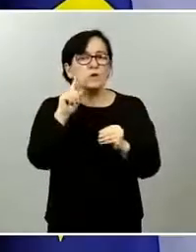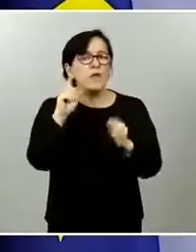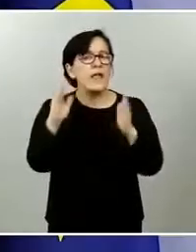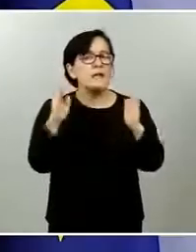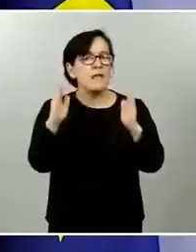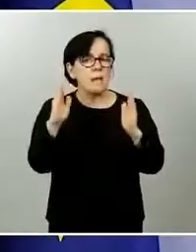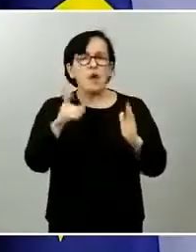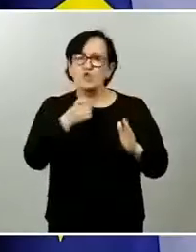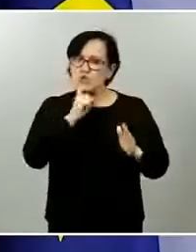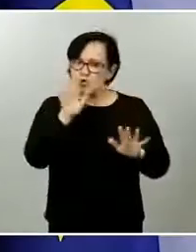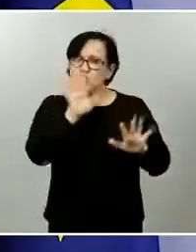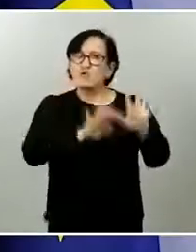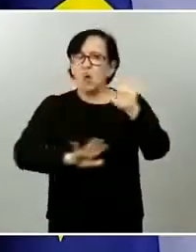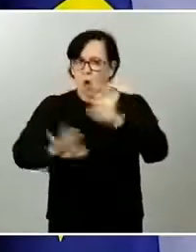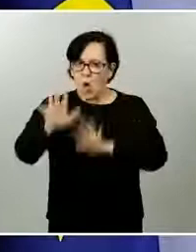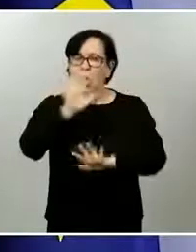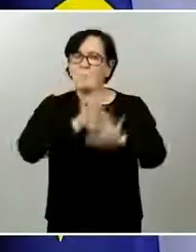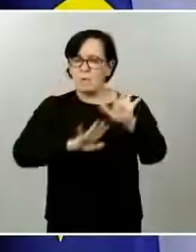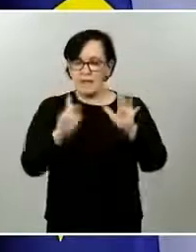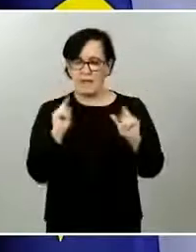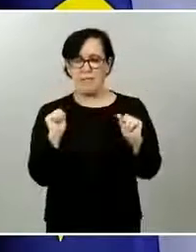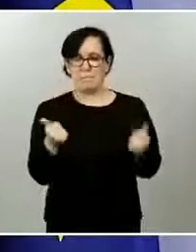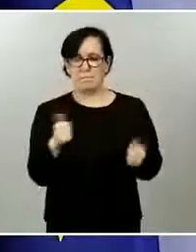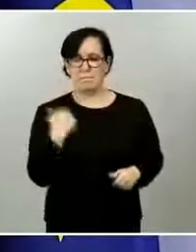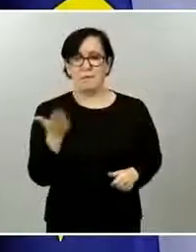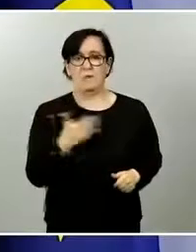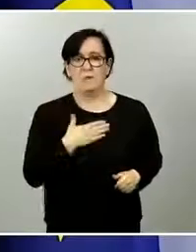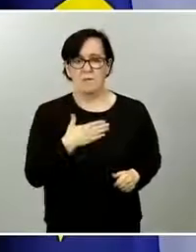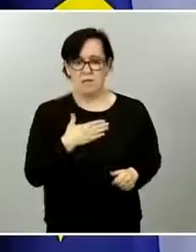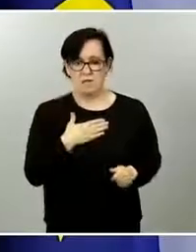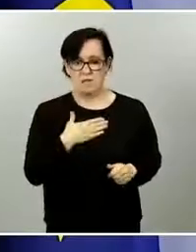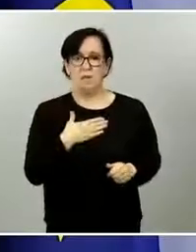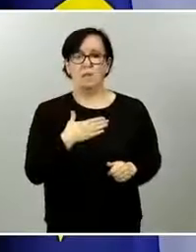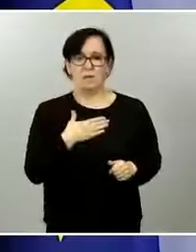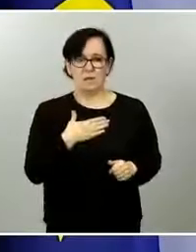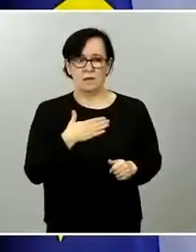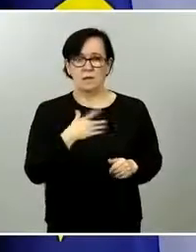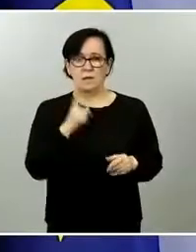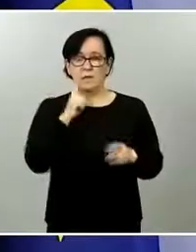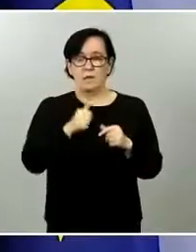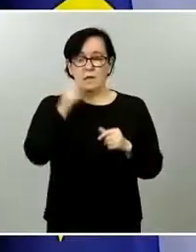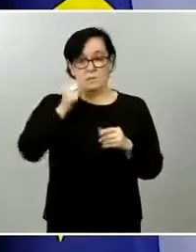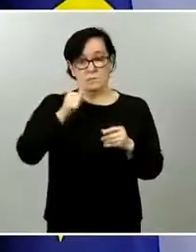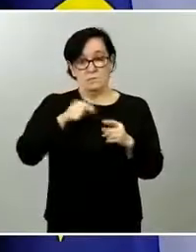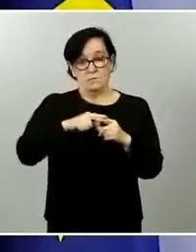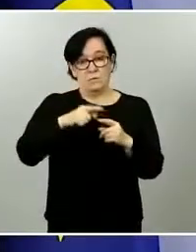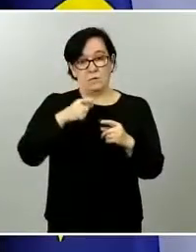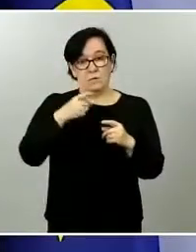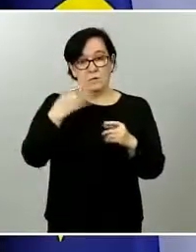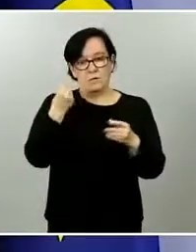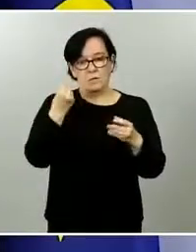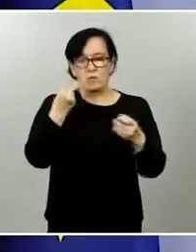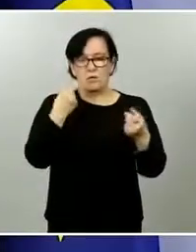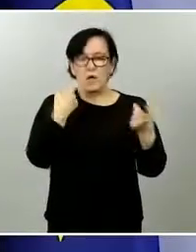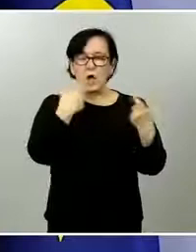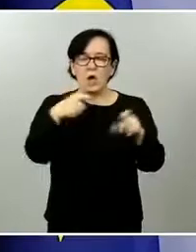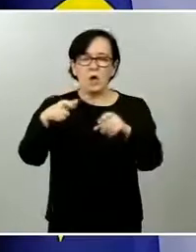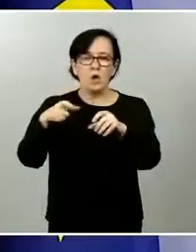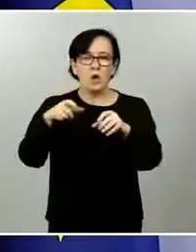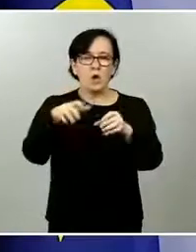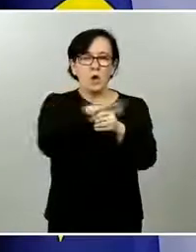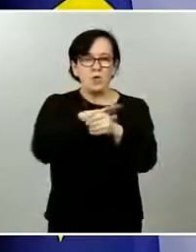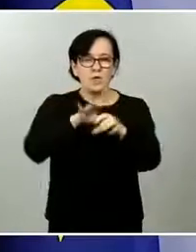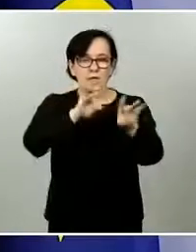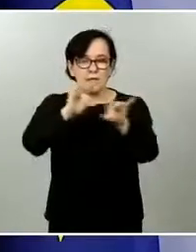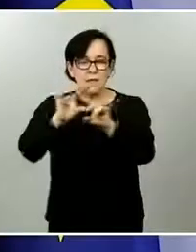consideraciones y recomendaciones de las autoridades sanitarias y toda prudencia va a ser poca en una etapa muy compleja que